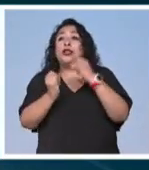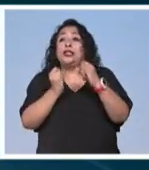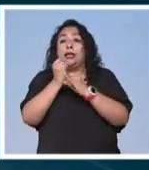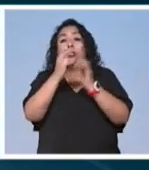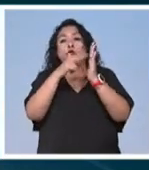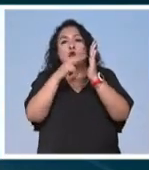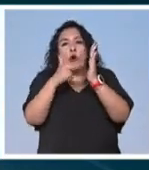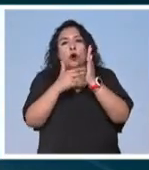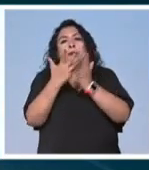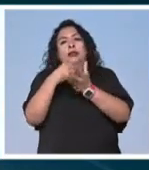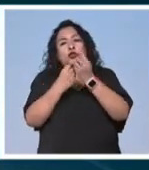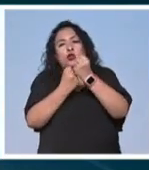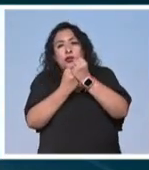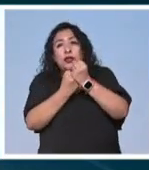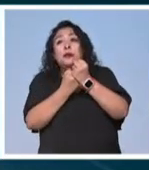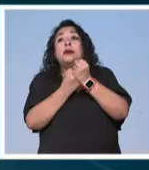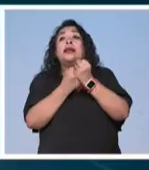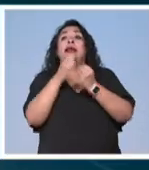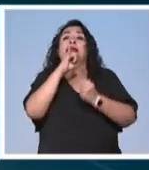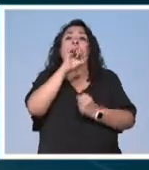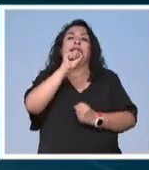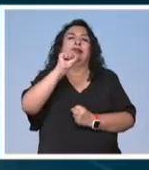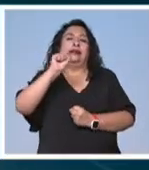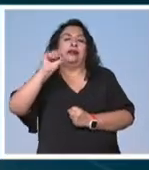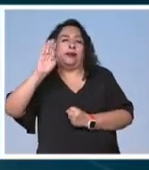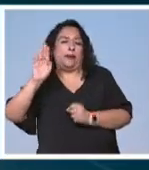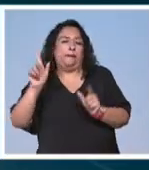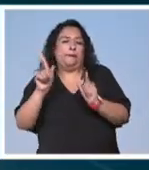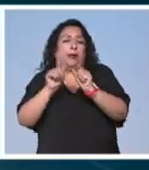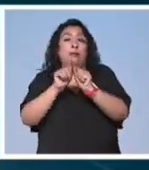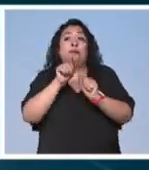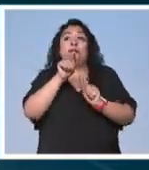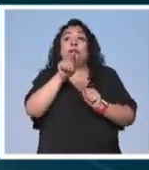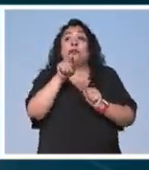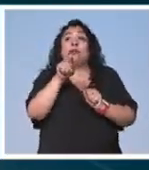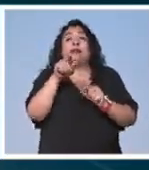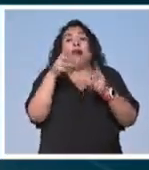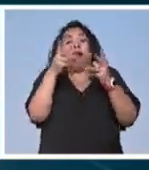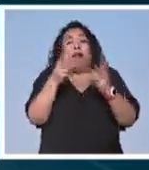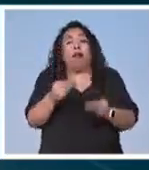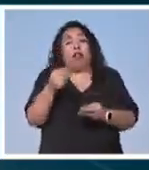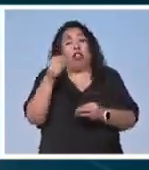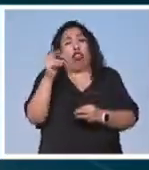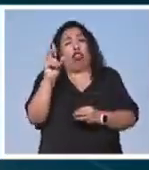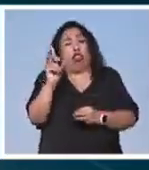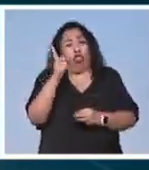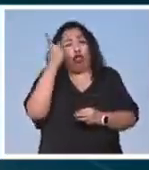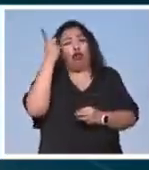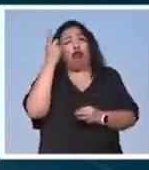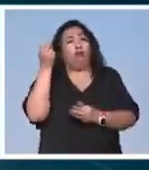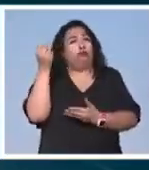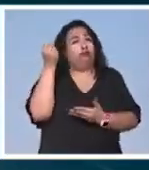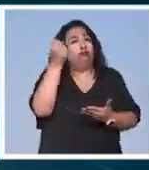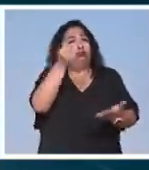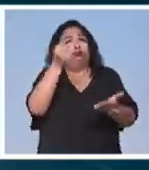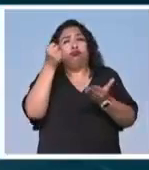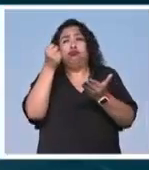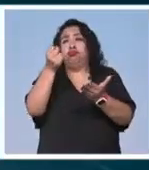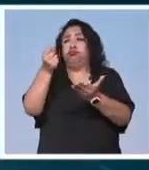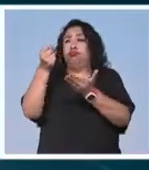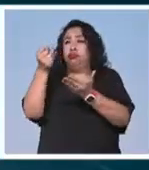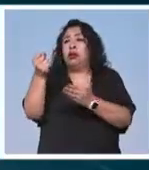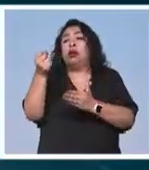Normas de Sostenibilidad y SSB en un momento en que billones de dólares fluyen hacia inversiones que